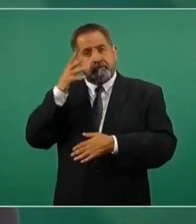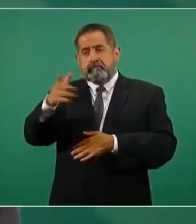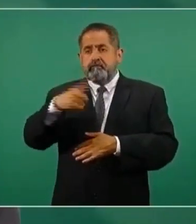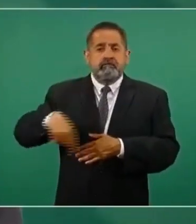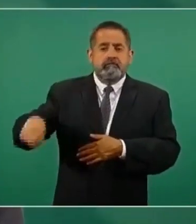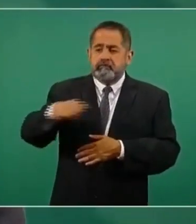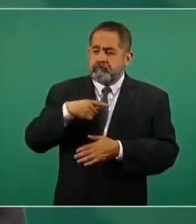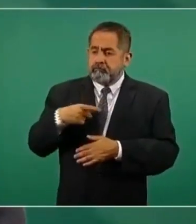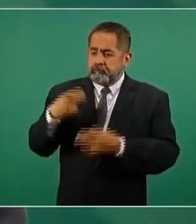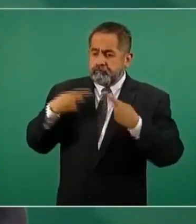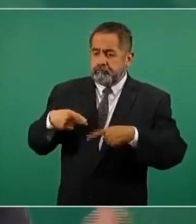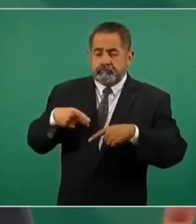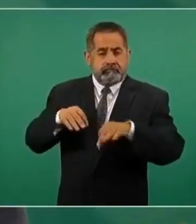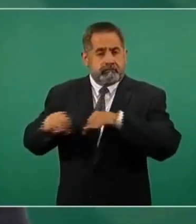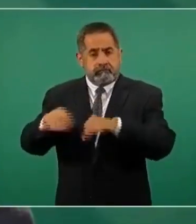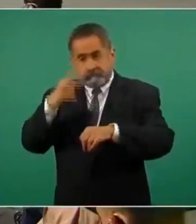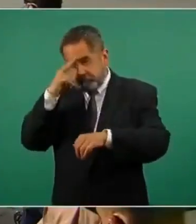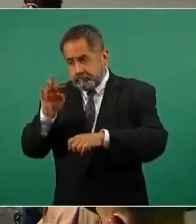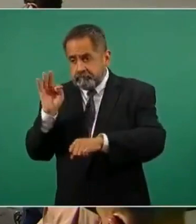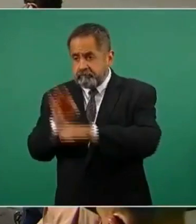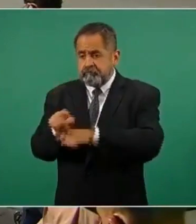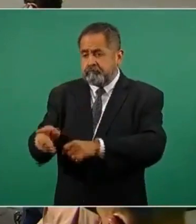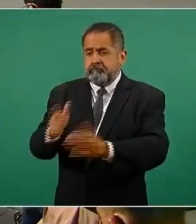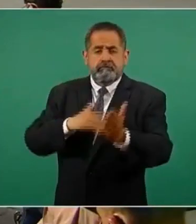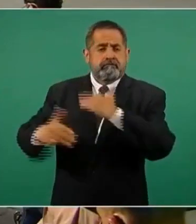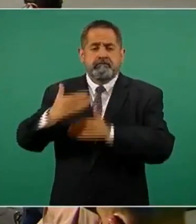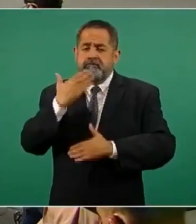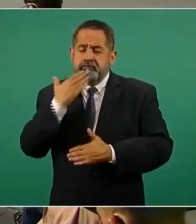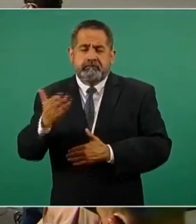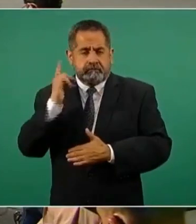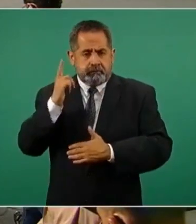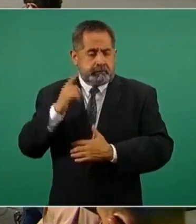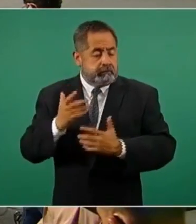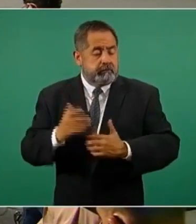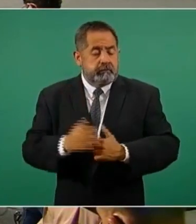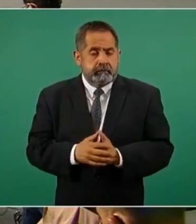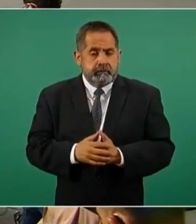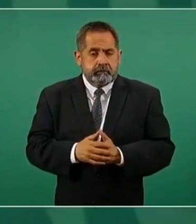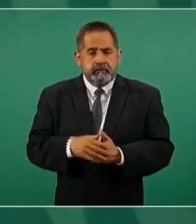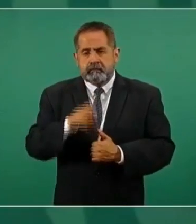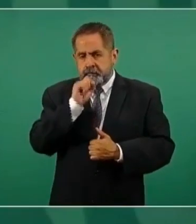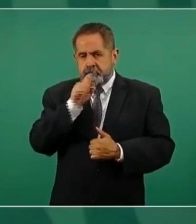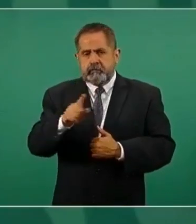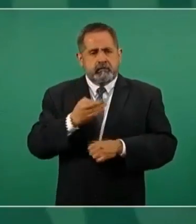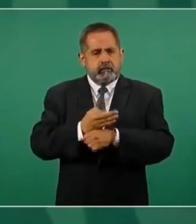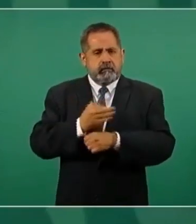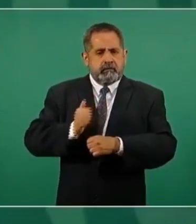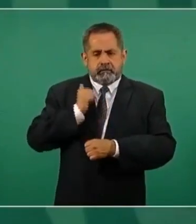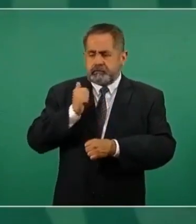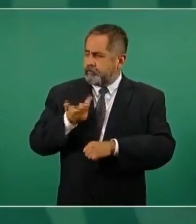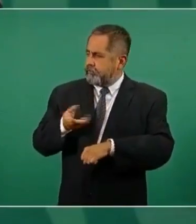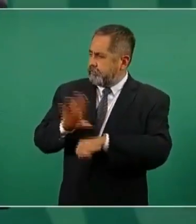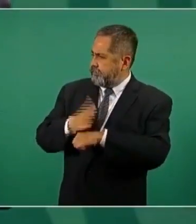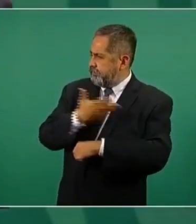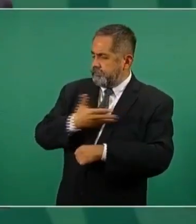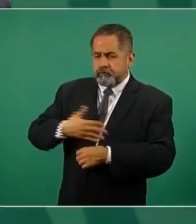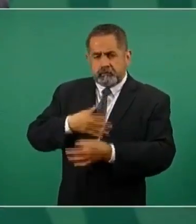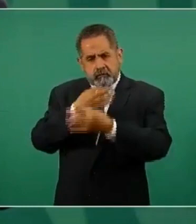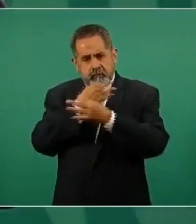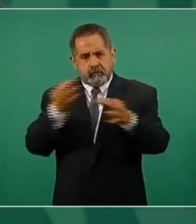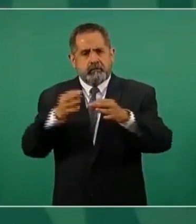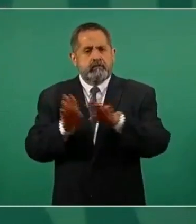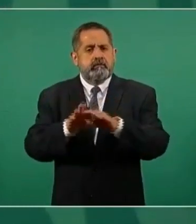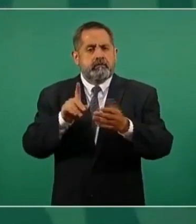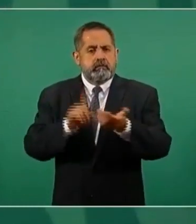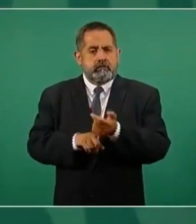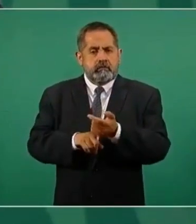trabajadores mexicanos y a todos los mexicanos. Sin embargo, yo aprovecho este foro, presidente, para decirle